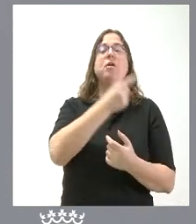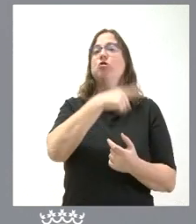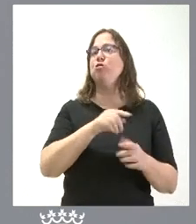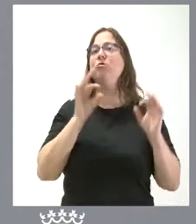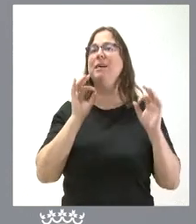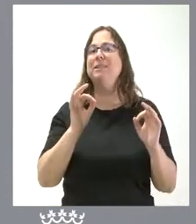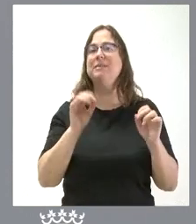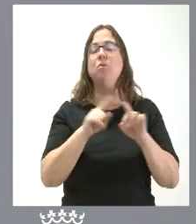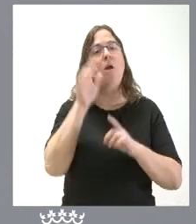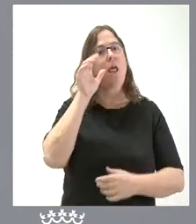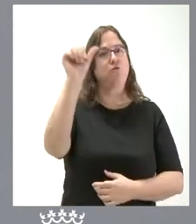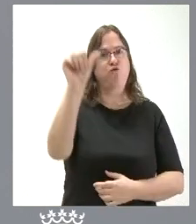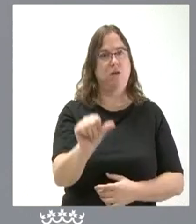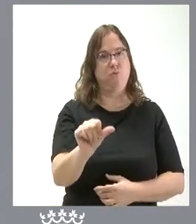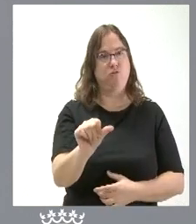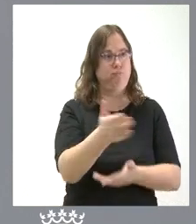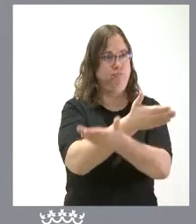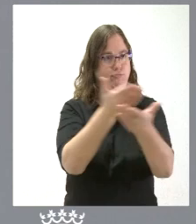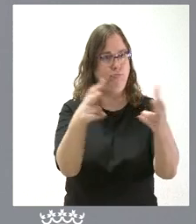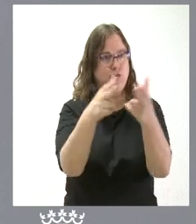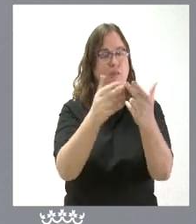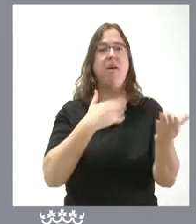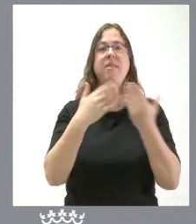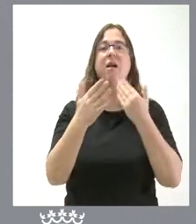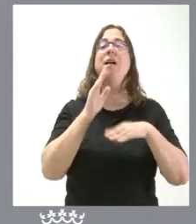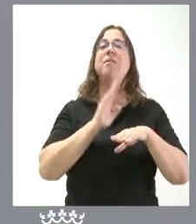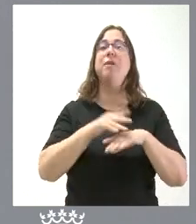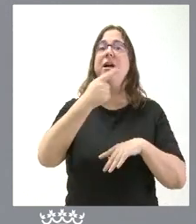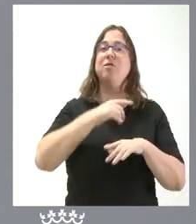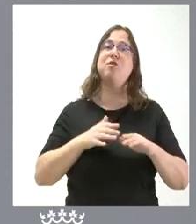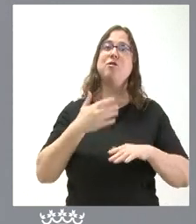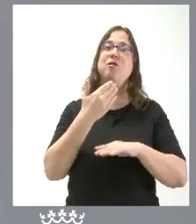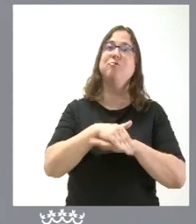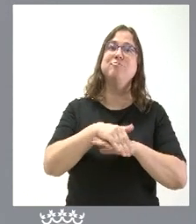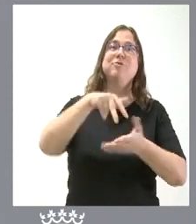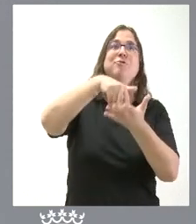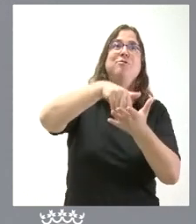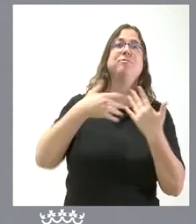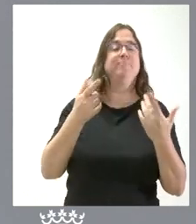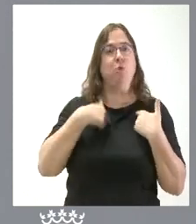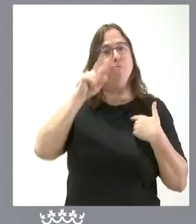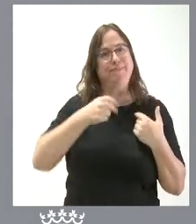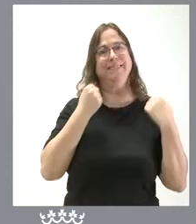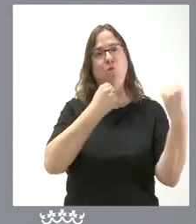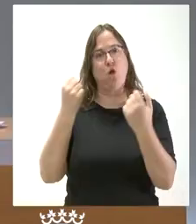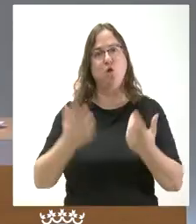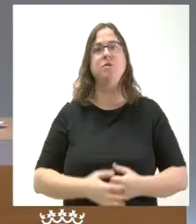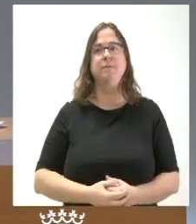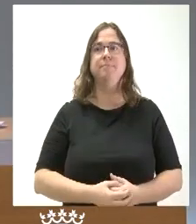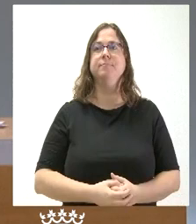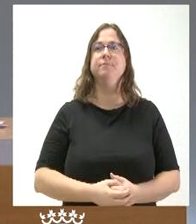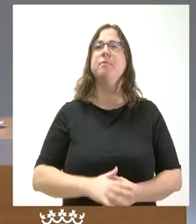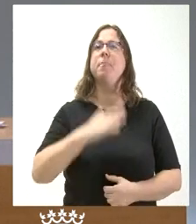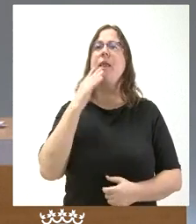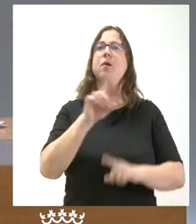para escuchar y para dialogar no tanto para estar fuera de instituciones porque somos institución Creo que